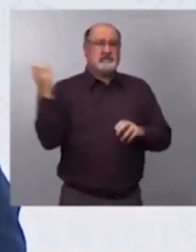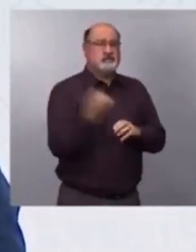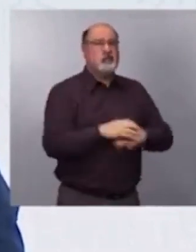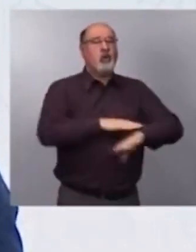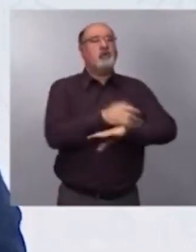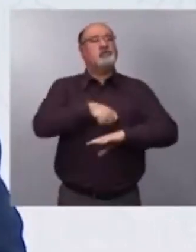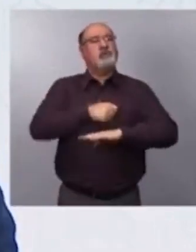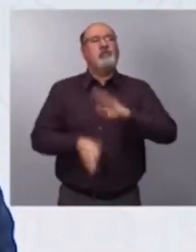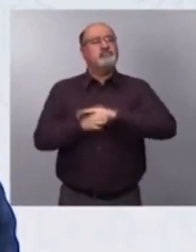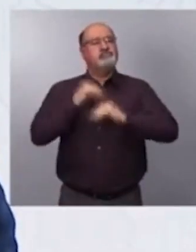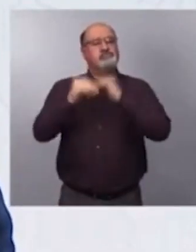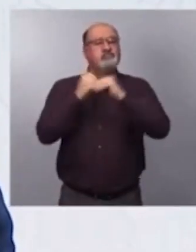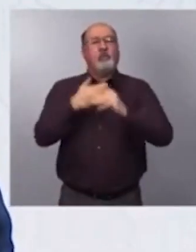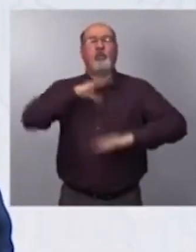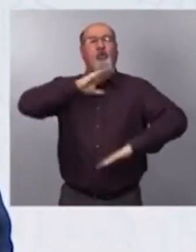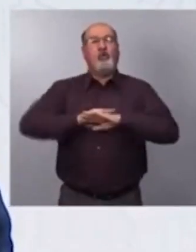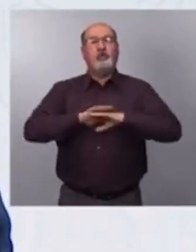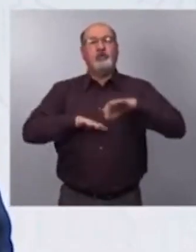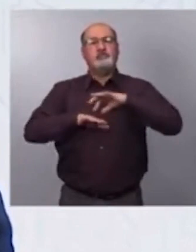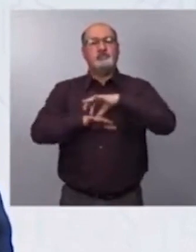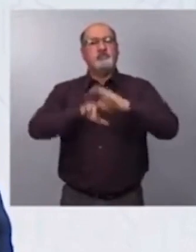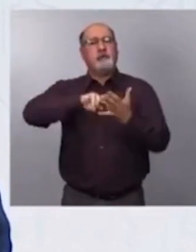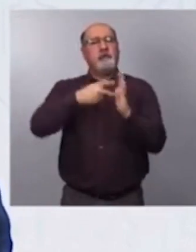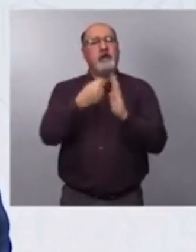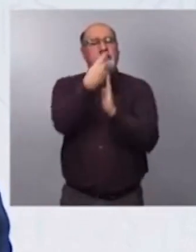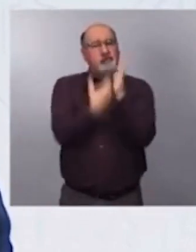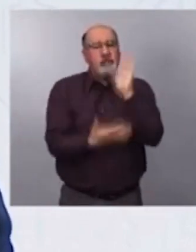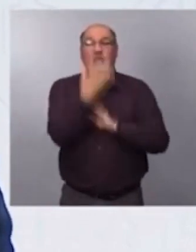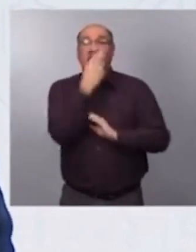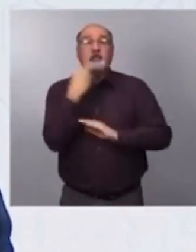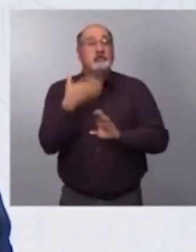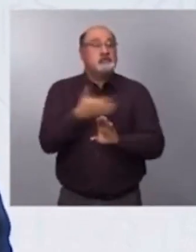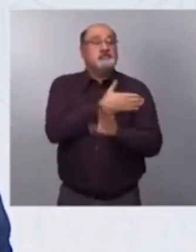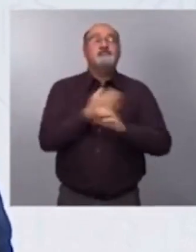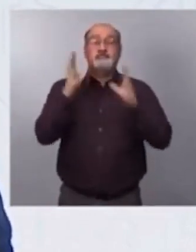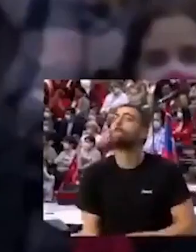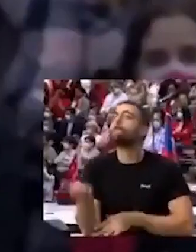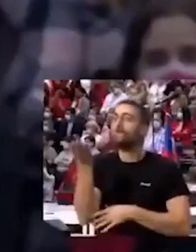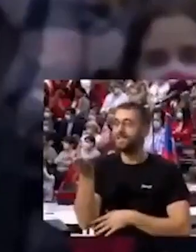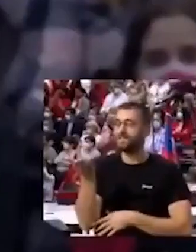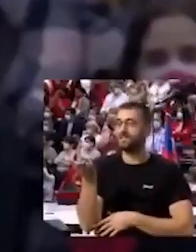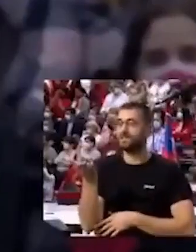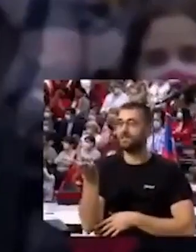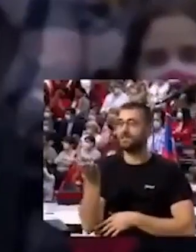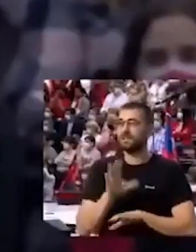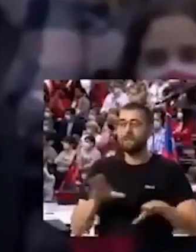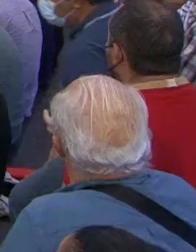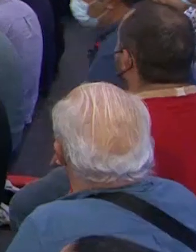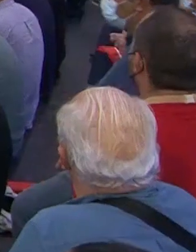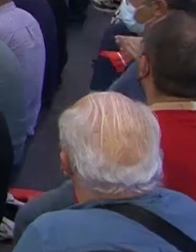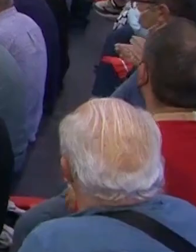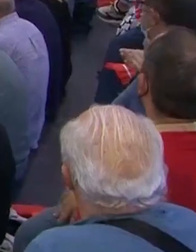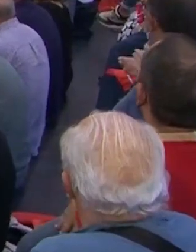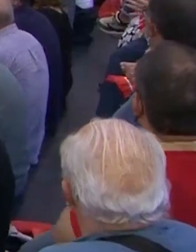cumple con su hoja de ruta y con los compromisos adquiridos y asumidos ante la ciudadanía. Un partido socialista fuerte